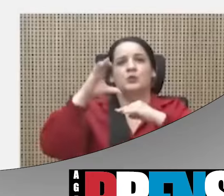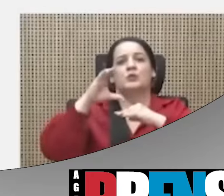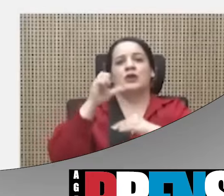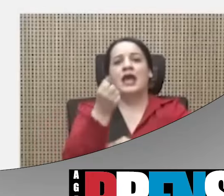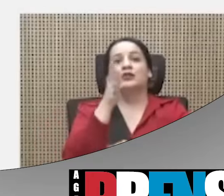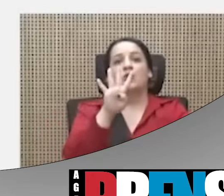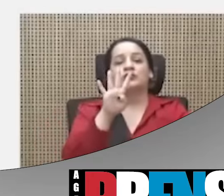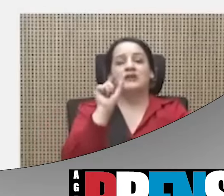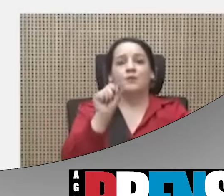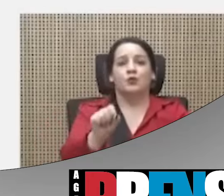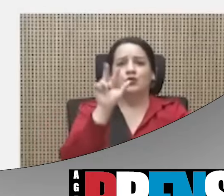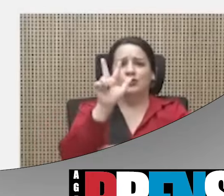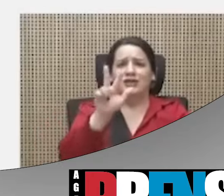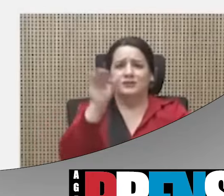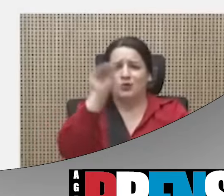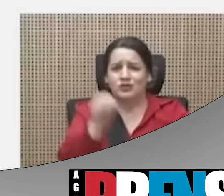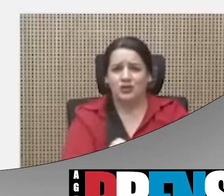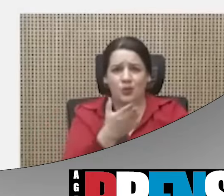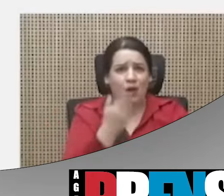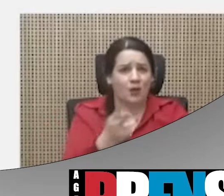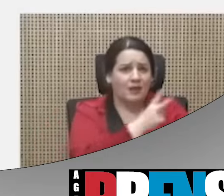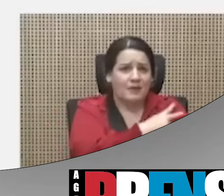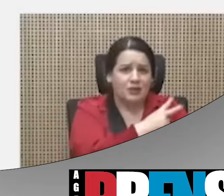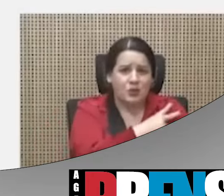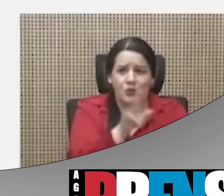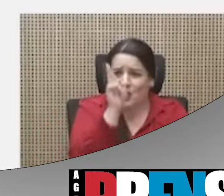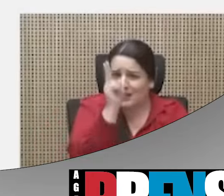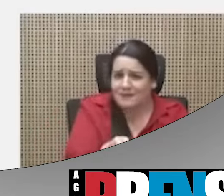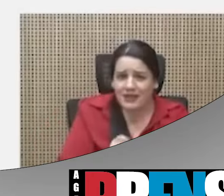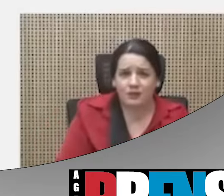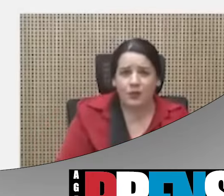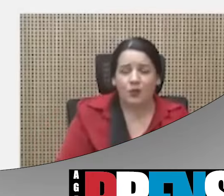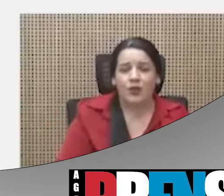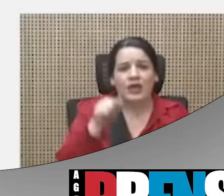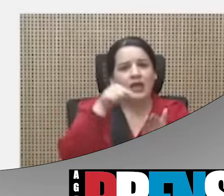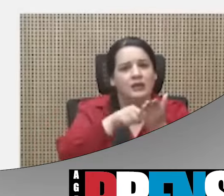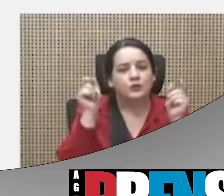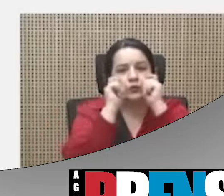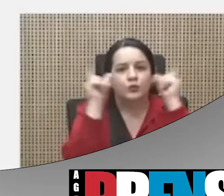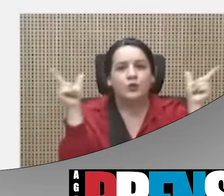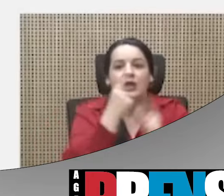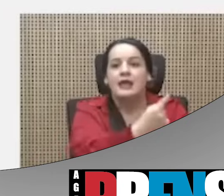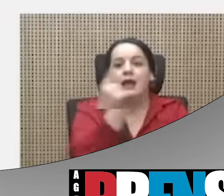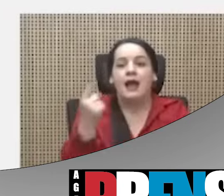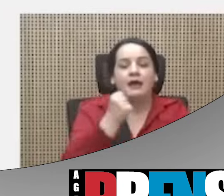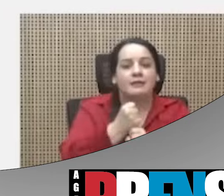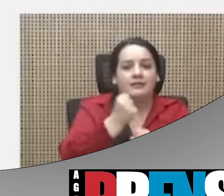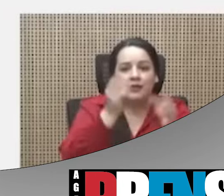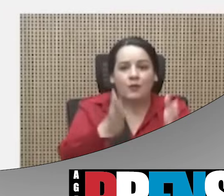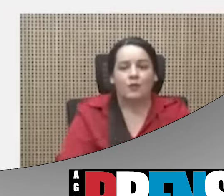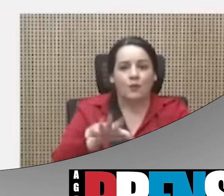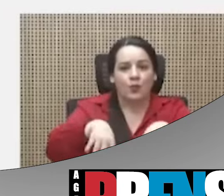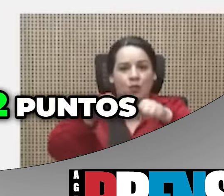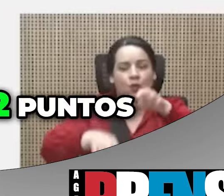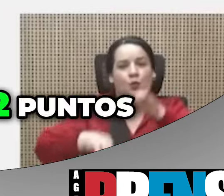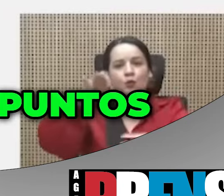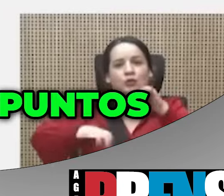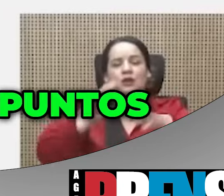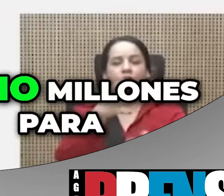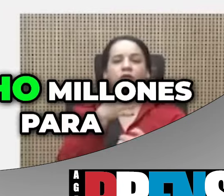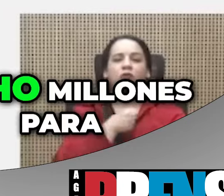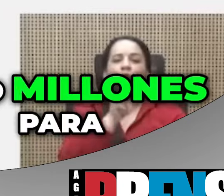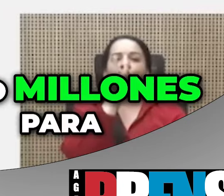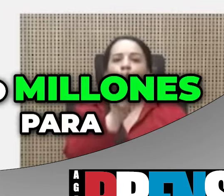Aunque el patrón no sea el mismo, esto es que es increíble, cada empleado del Poder Judicial recibe 2